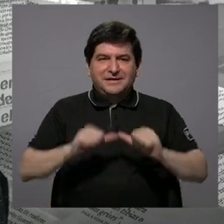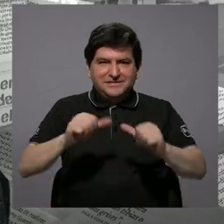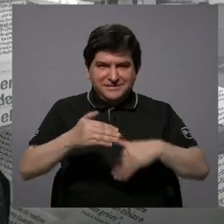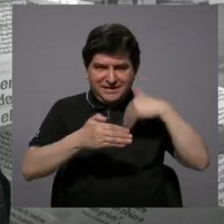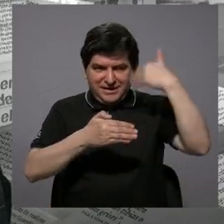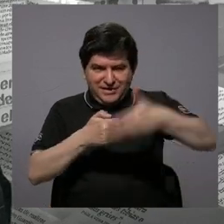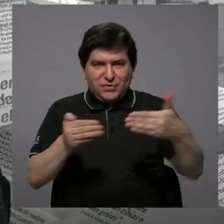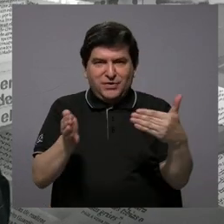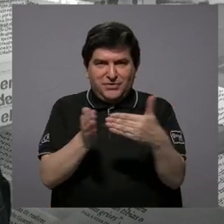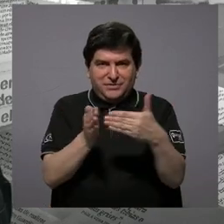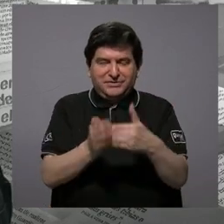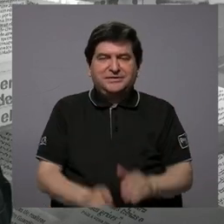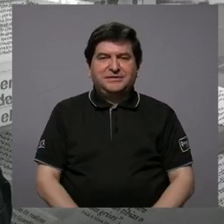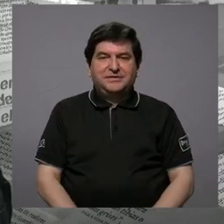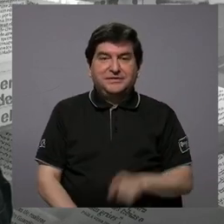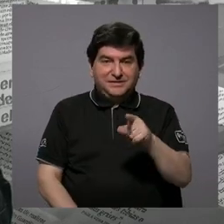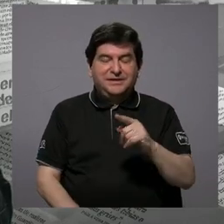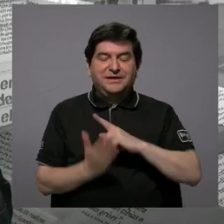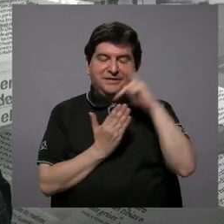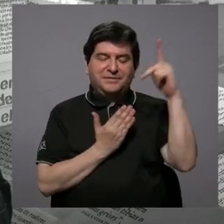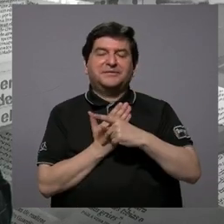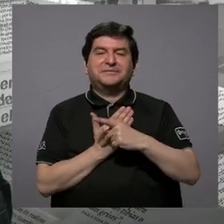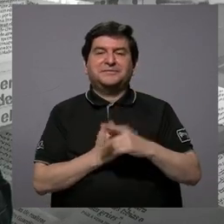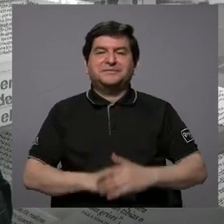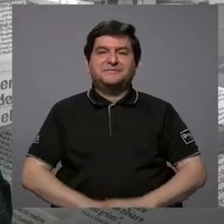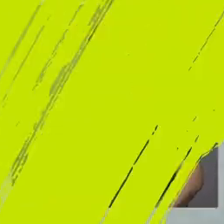enseguida continuamos con este programa.